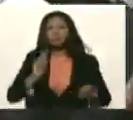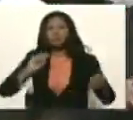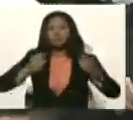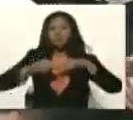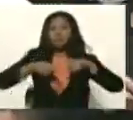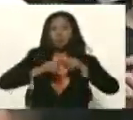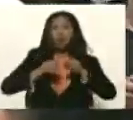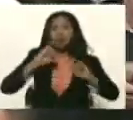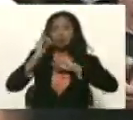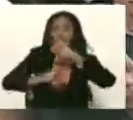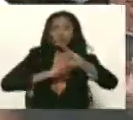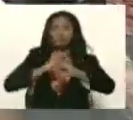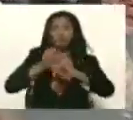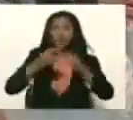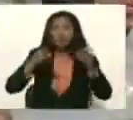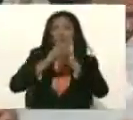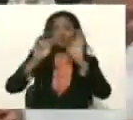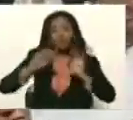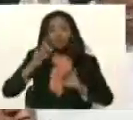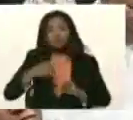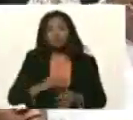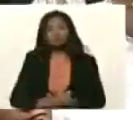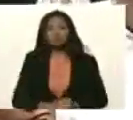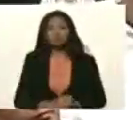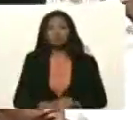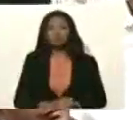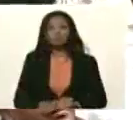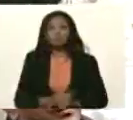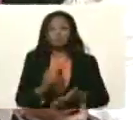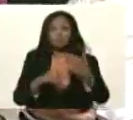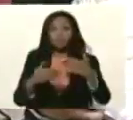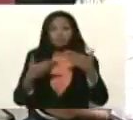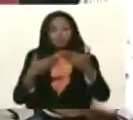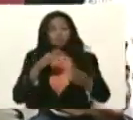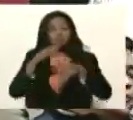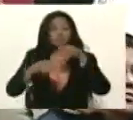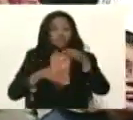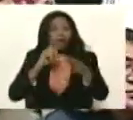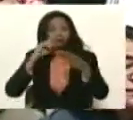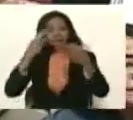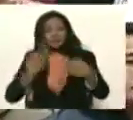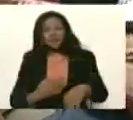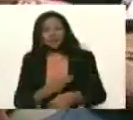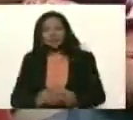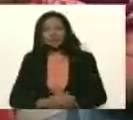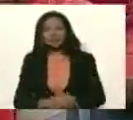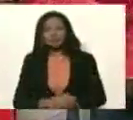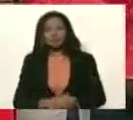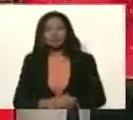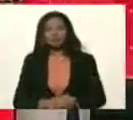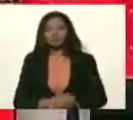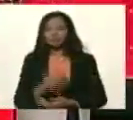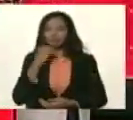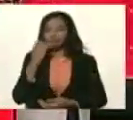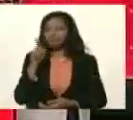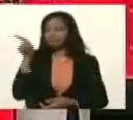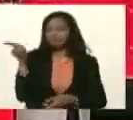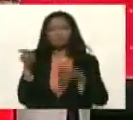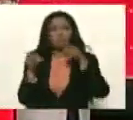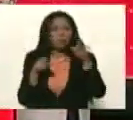convertible, internacionalmente, y vamos dando, pasos seguros, por aquí, por allá,